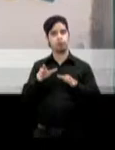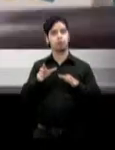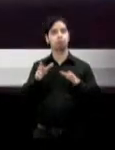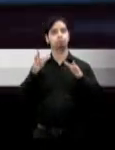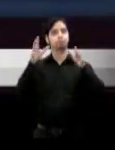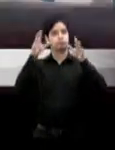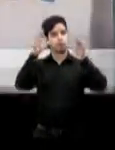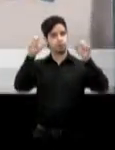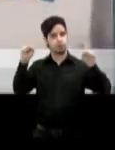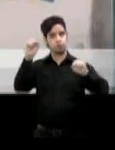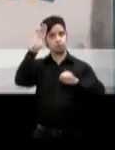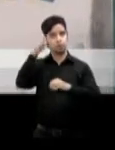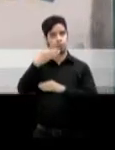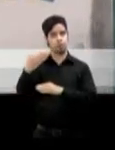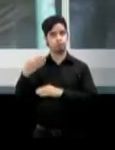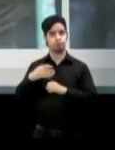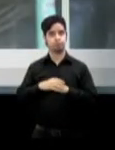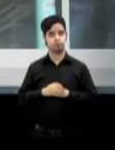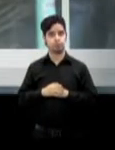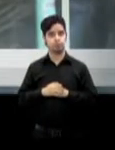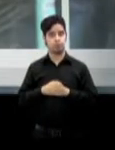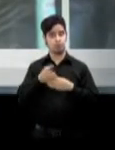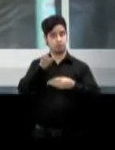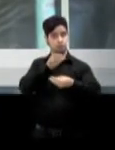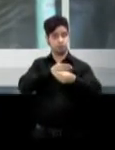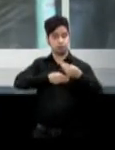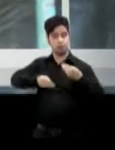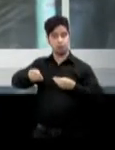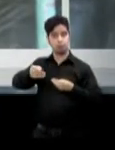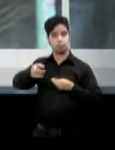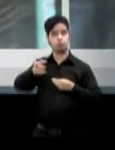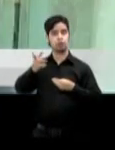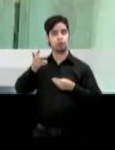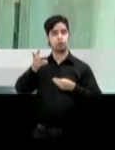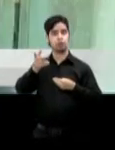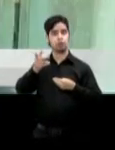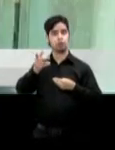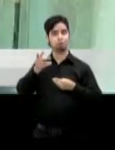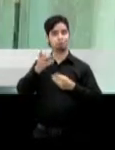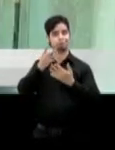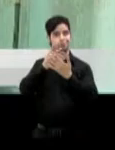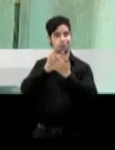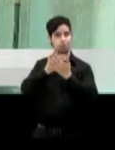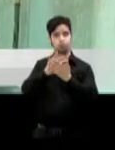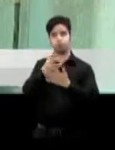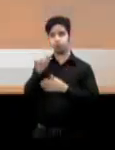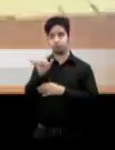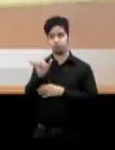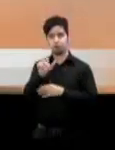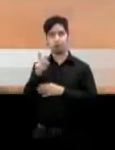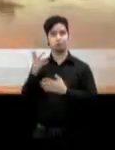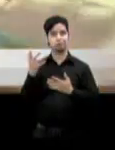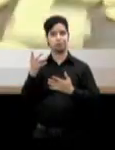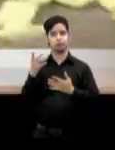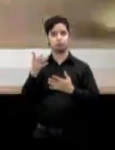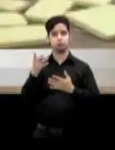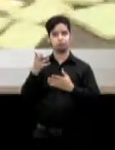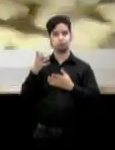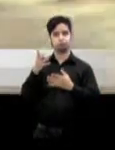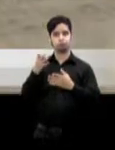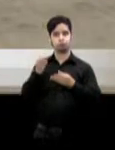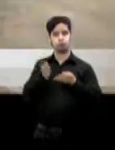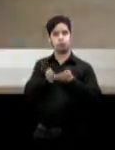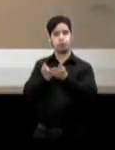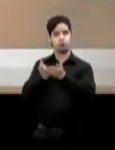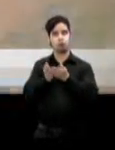intercambio de prisioneros y el restablecimiento de los lazos con Cuba. Los republicanos han expresado sus dudas sobre el desempeño de Cuba en